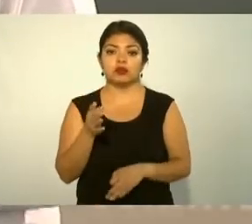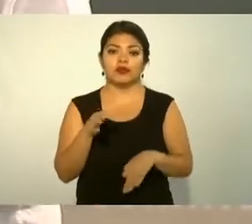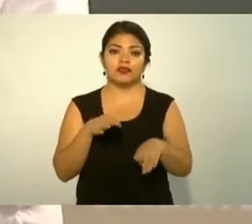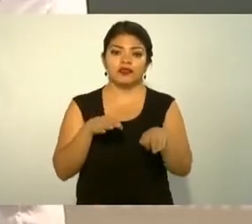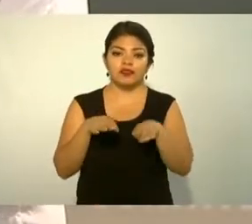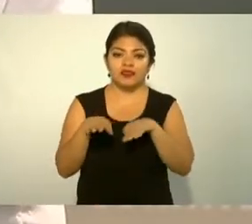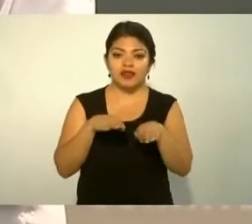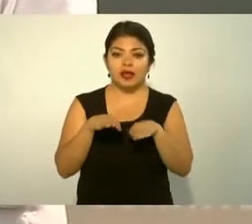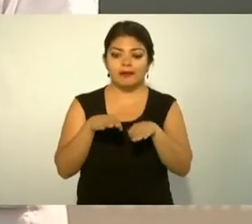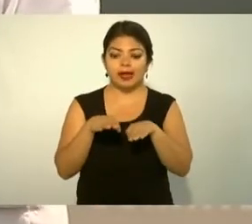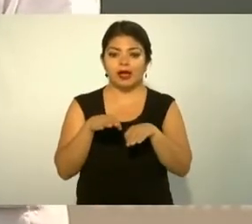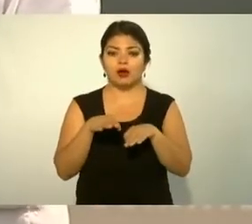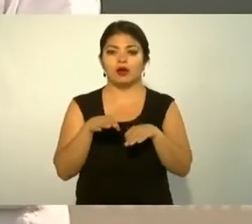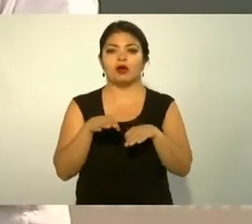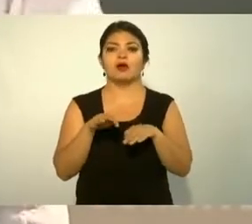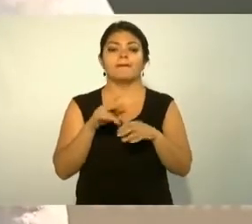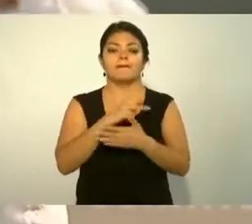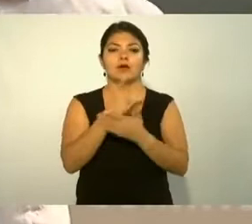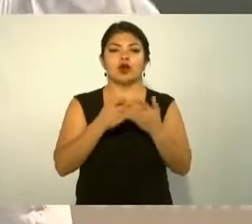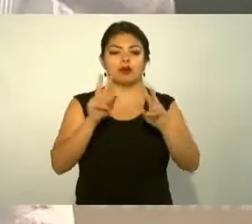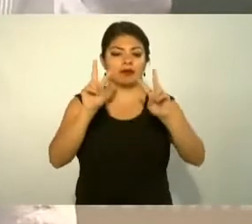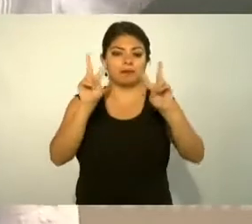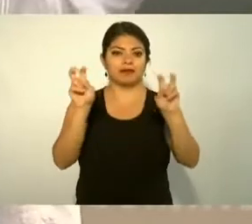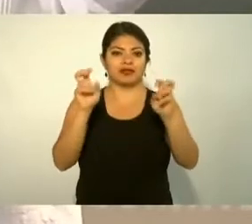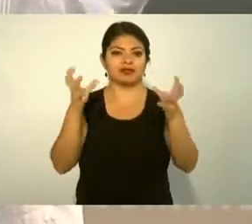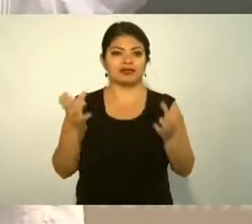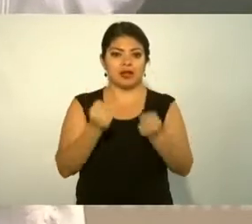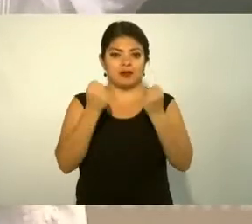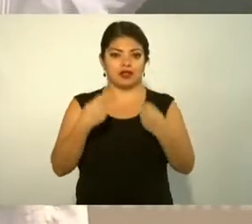programa Sembrando Vida y están